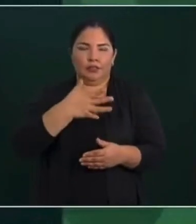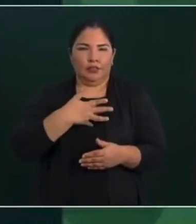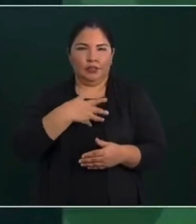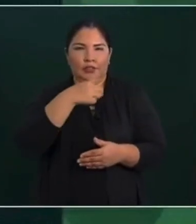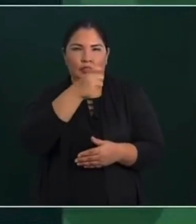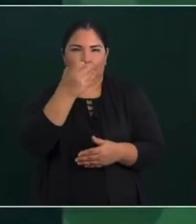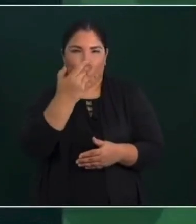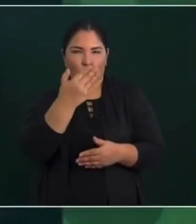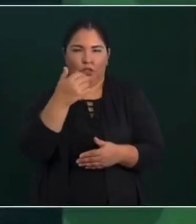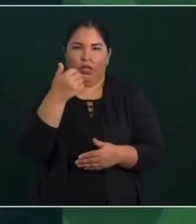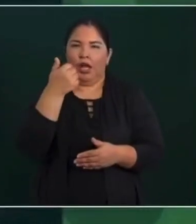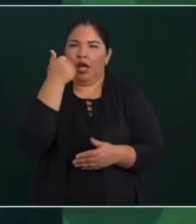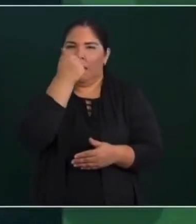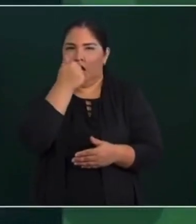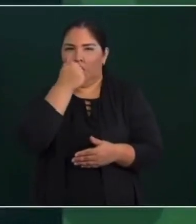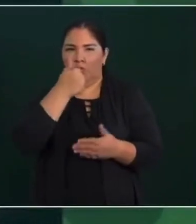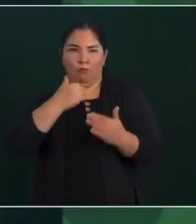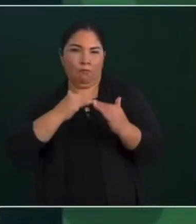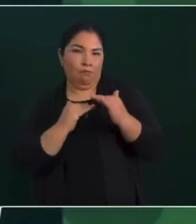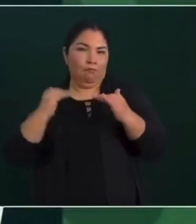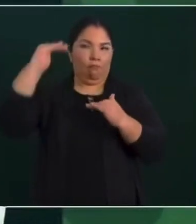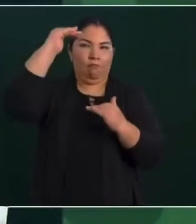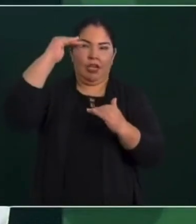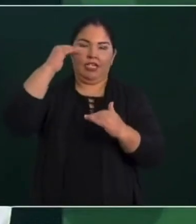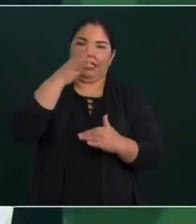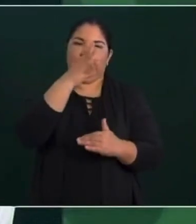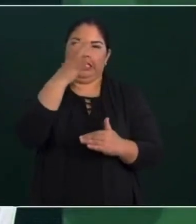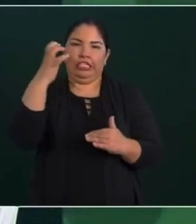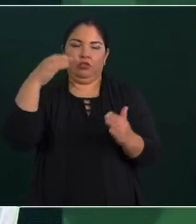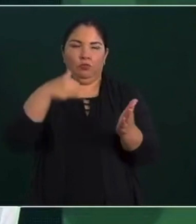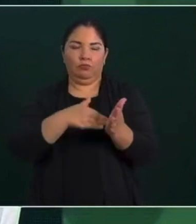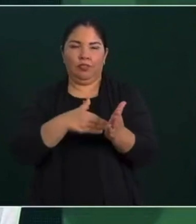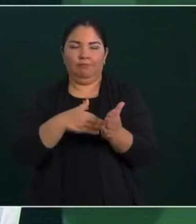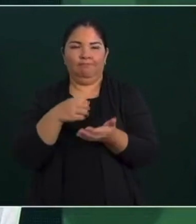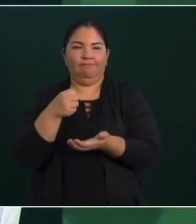alumnos hacia adelante, 500 mil pesos.